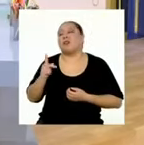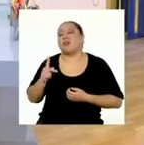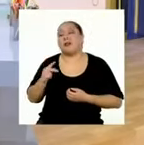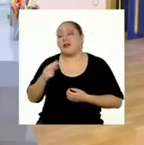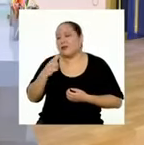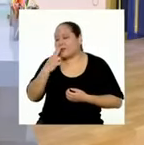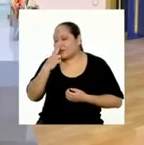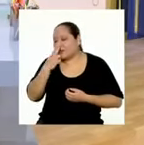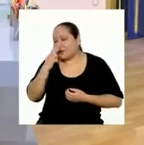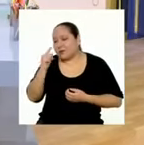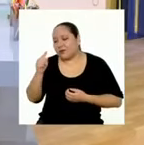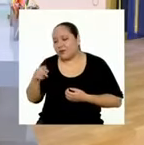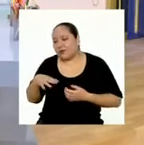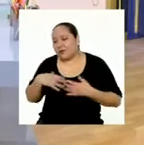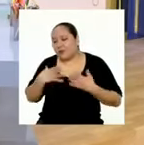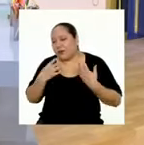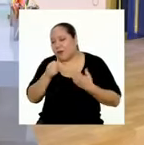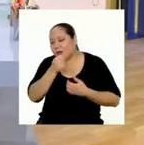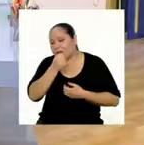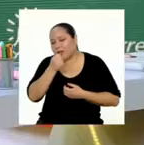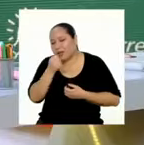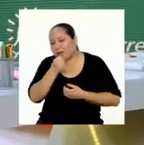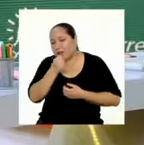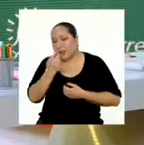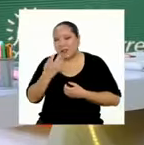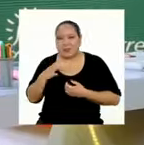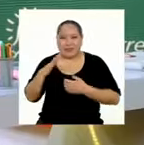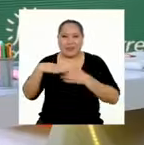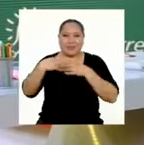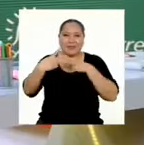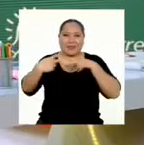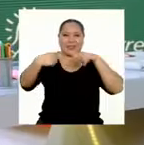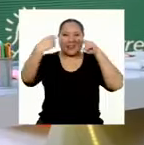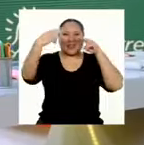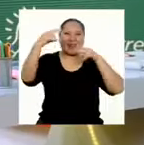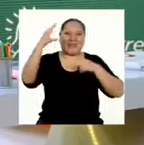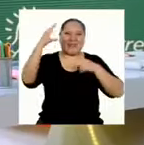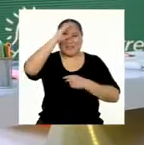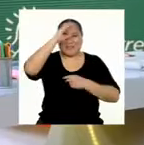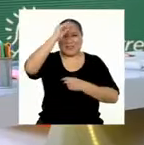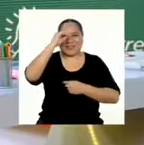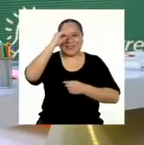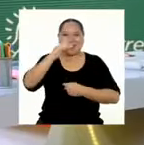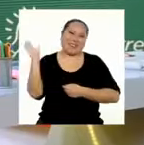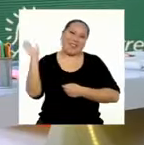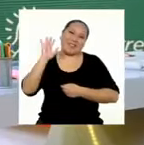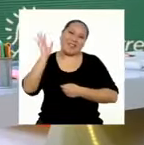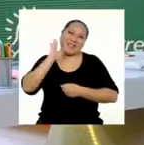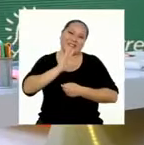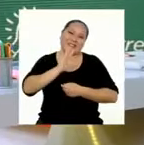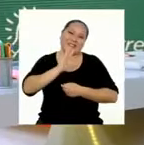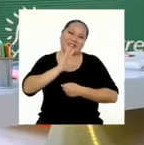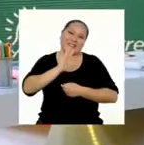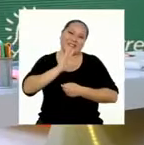ok, tocino, puedes canturrear! Ya nos vemos muy pronto, chicas y chicos. ¡Chau, chau!